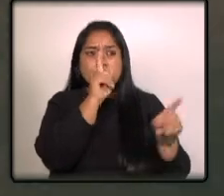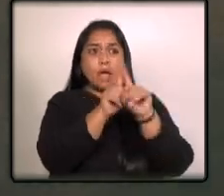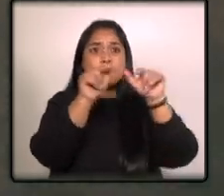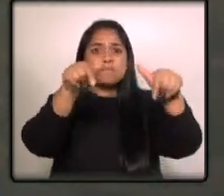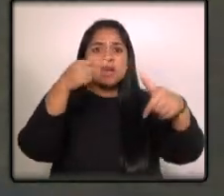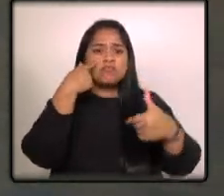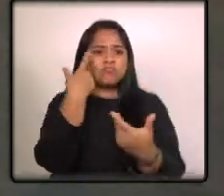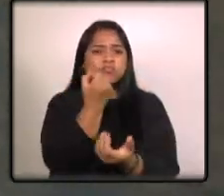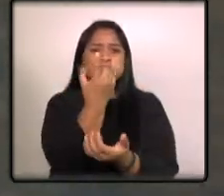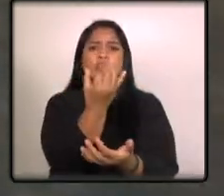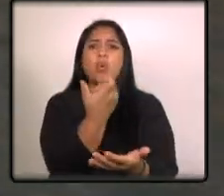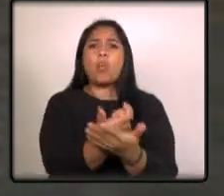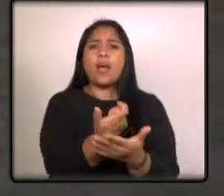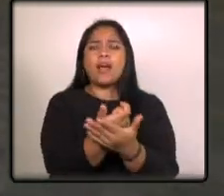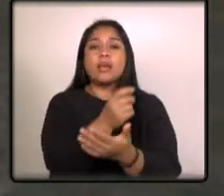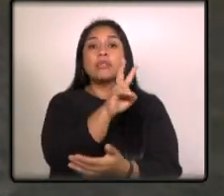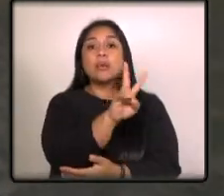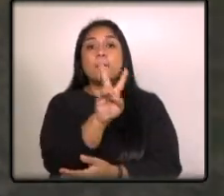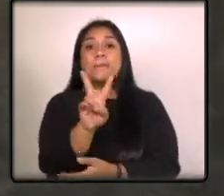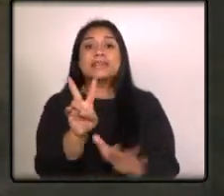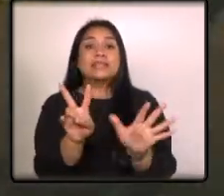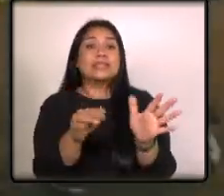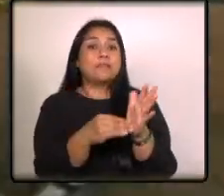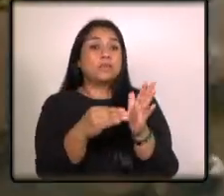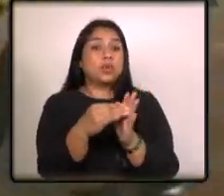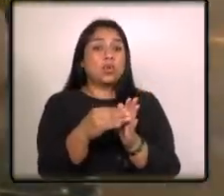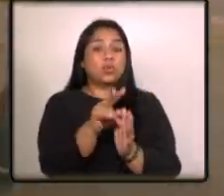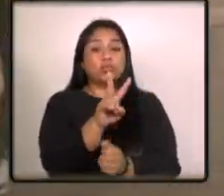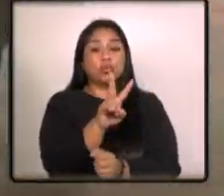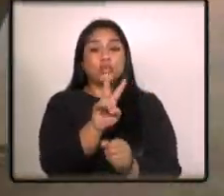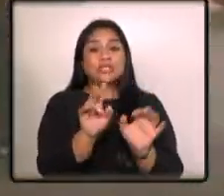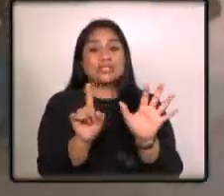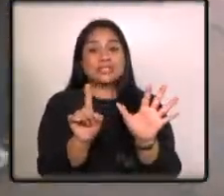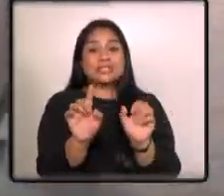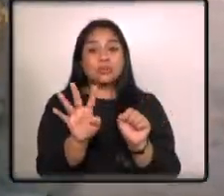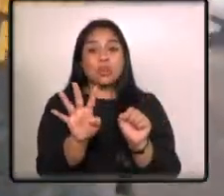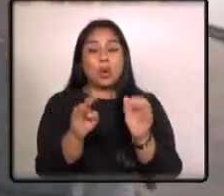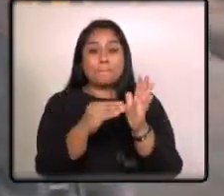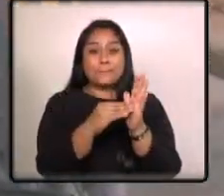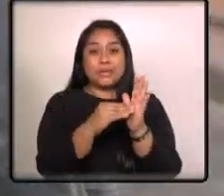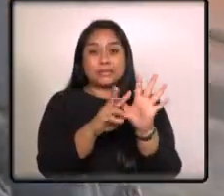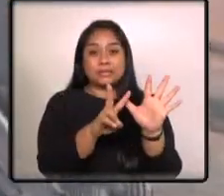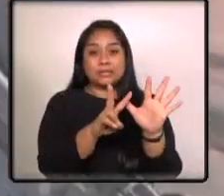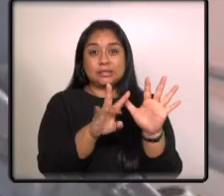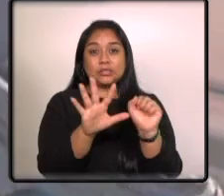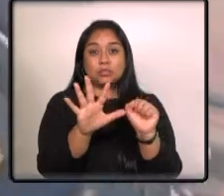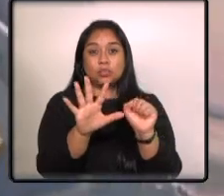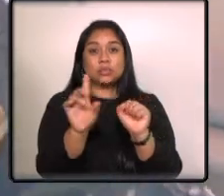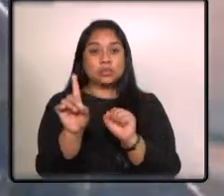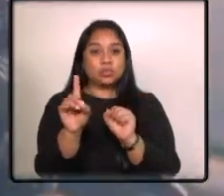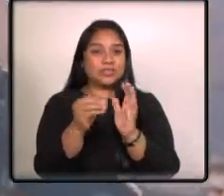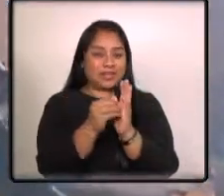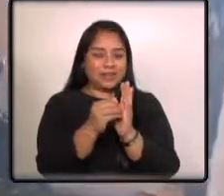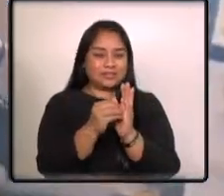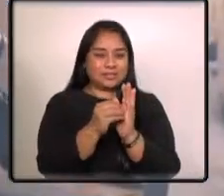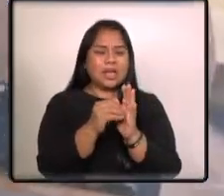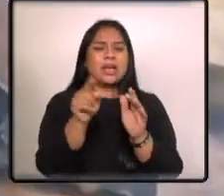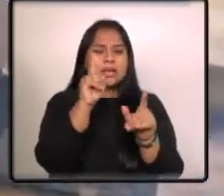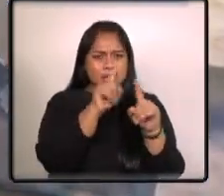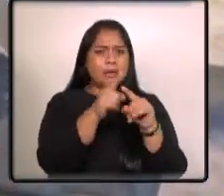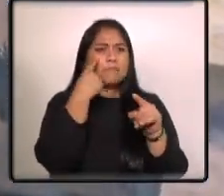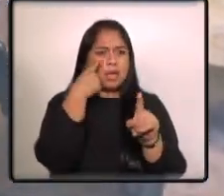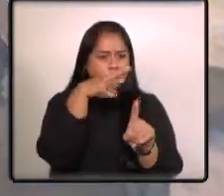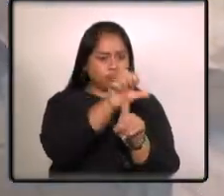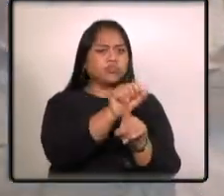en aproximadamente 227 millones 264 mil 751 quetzales y fue